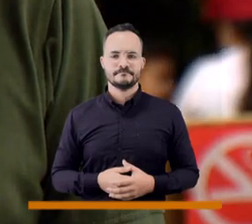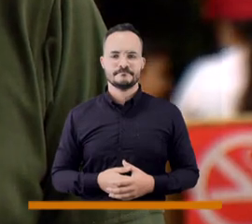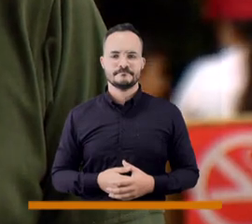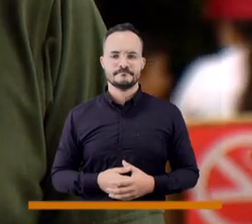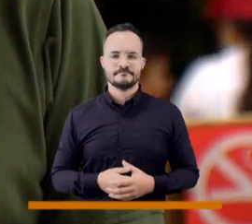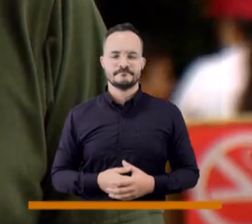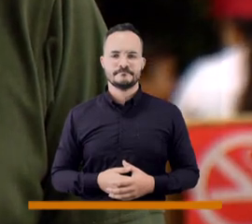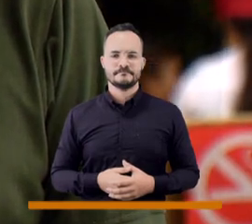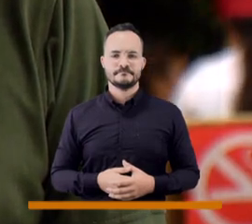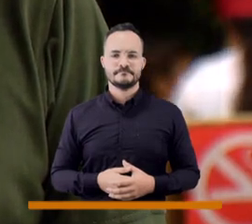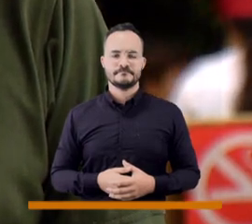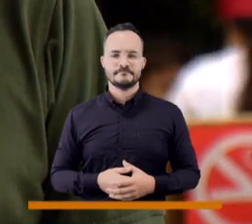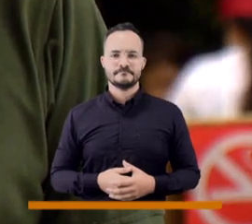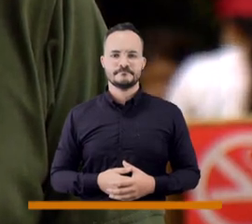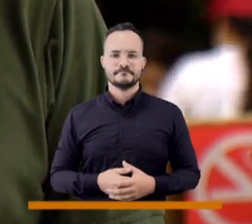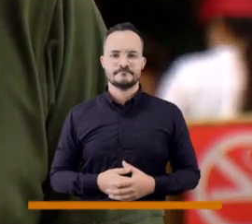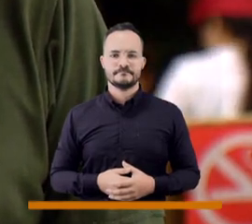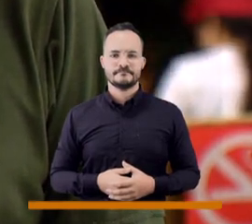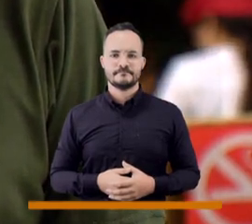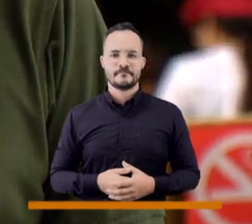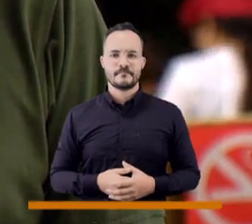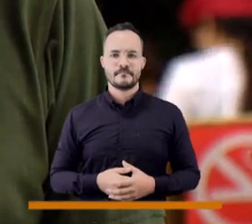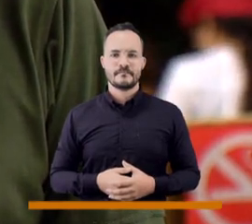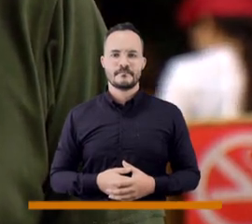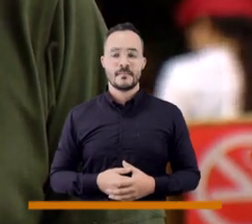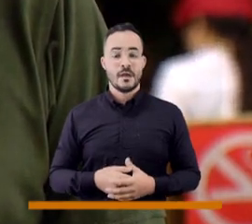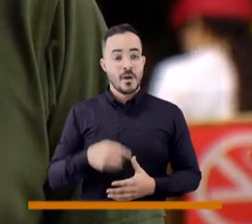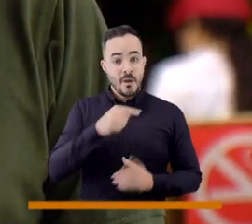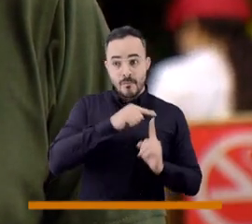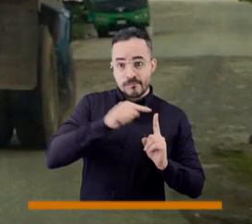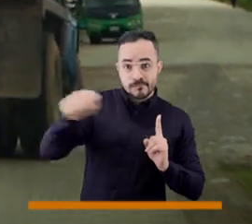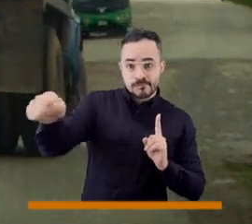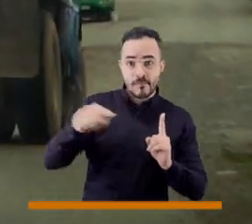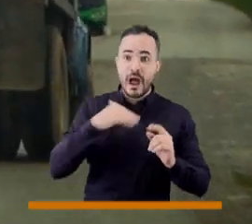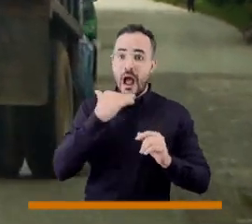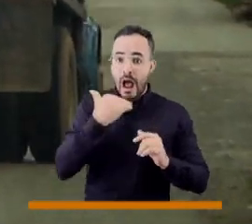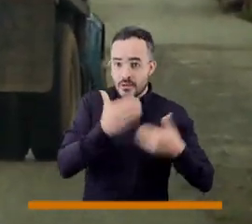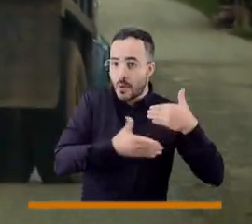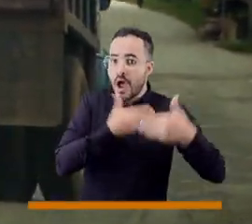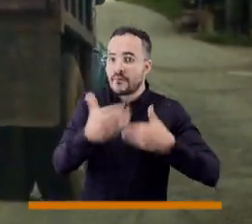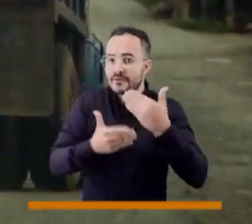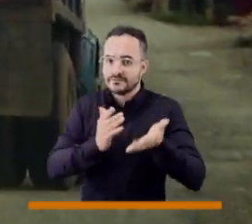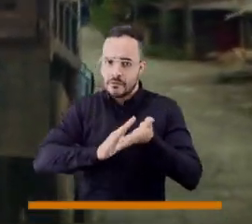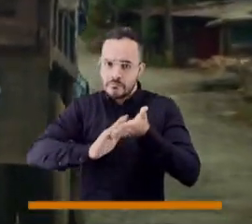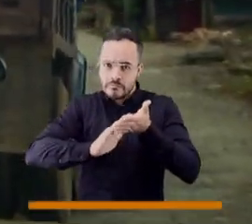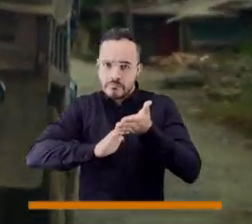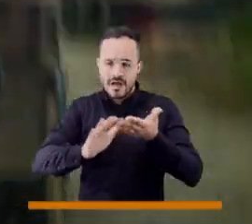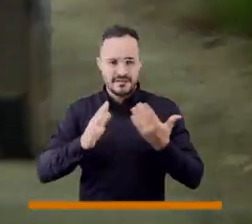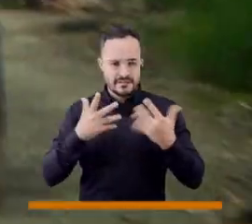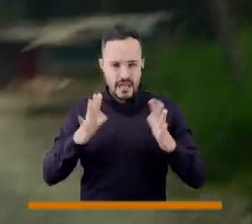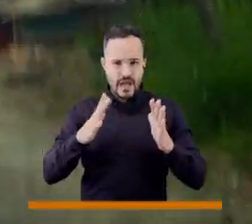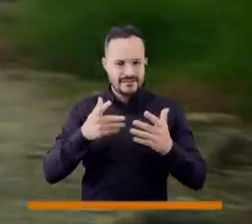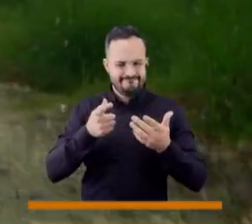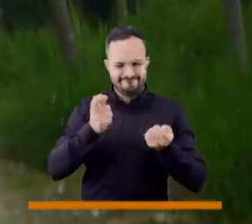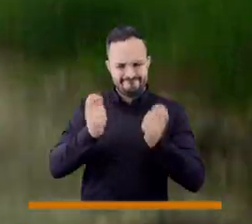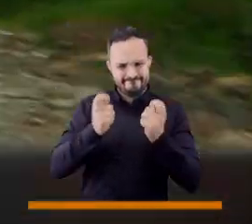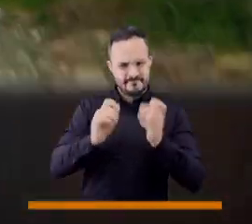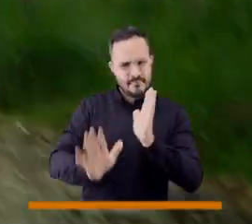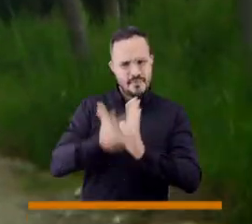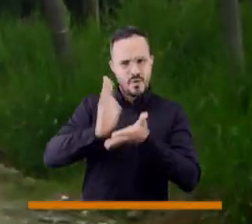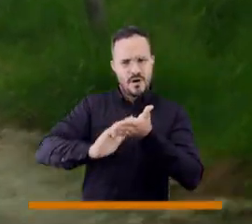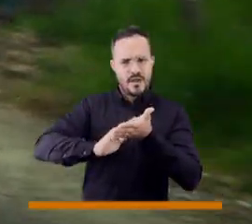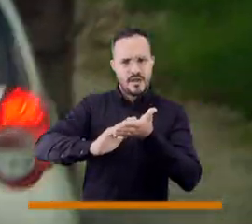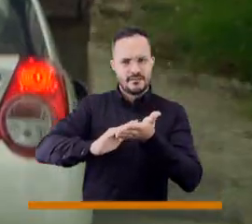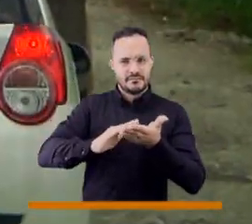un mantenimiento correctivo. En esos otros sí que tú hablas de ese acuerdo que hizo el